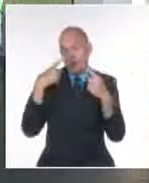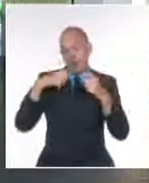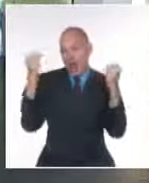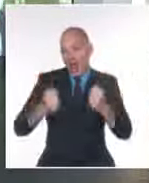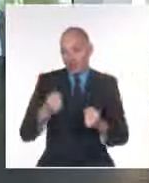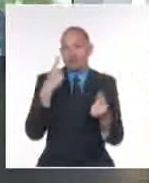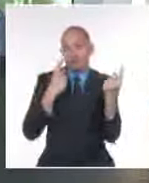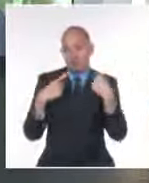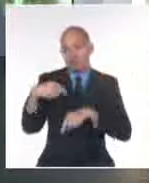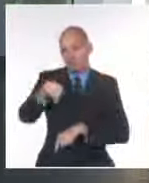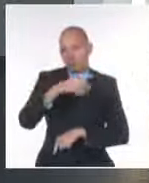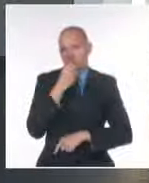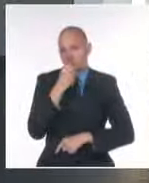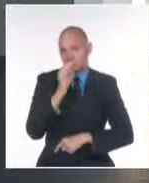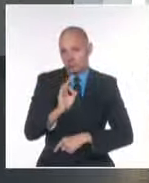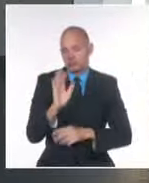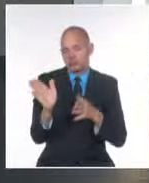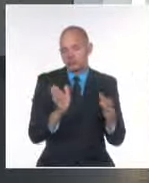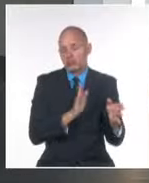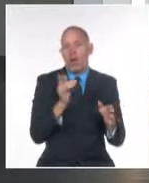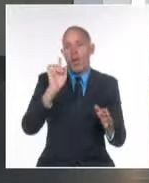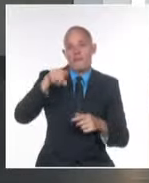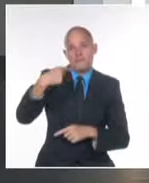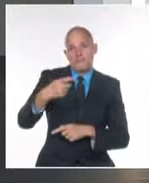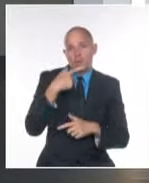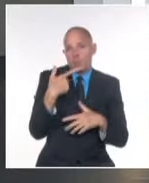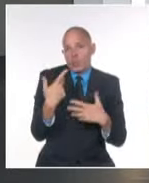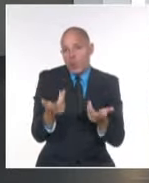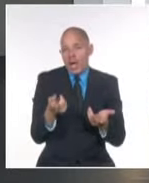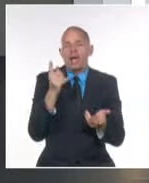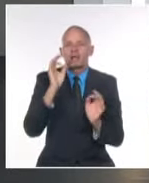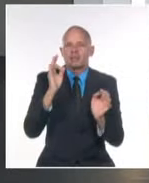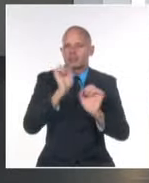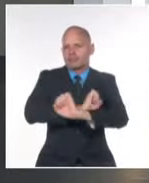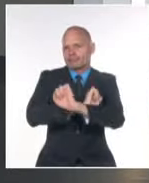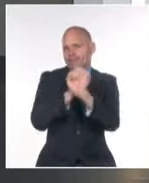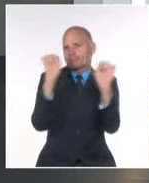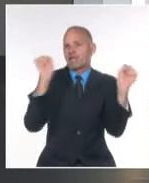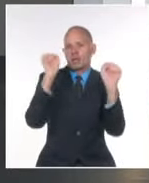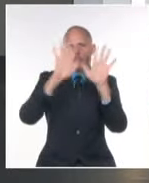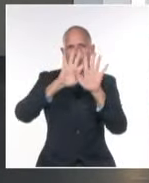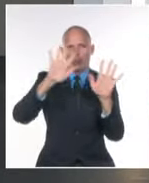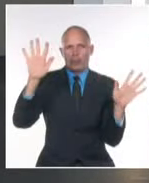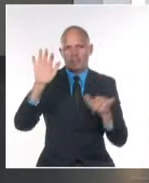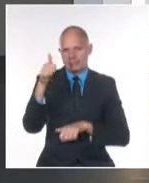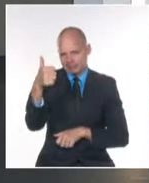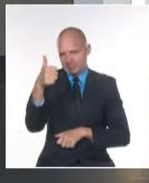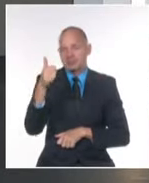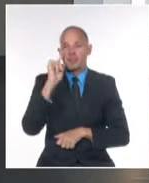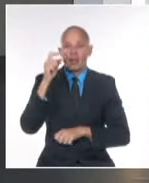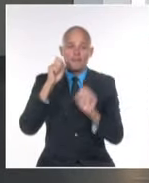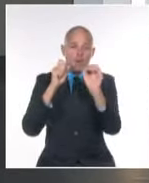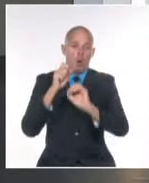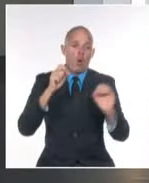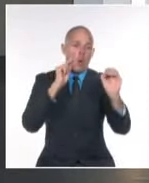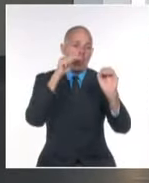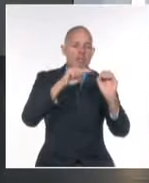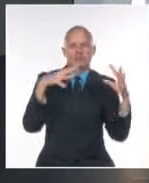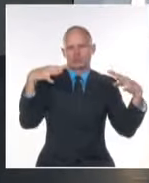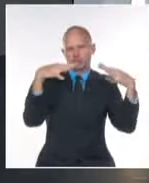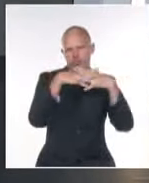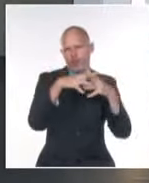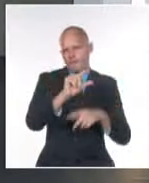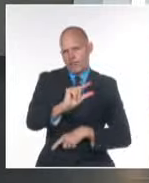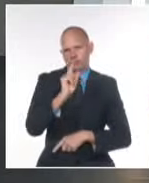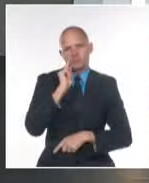en algunas localidades. Por eso se pronostica para mañana un amanecer con cielos parcialmente nublados en la región oriental y estará con poca